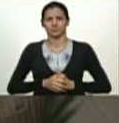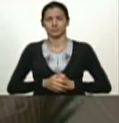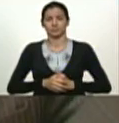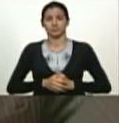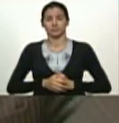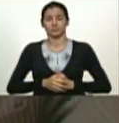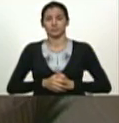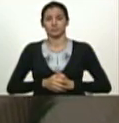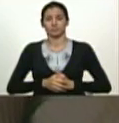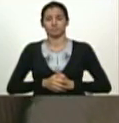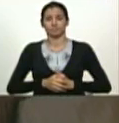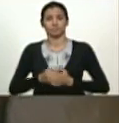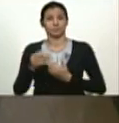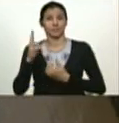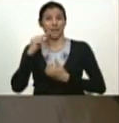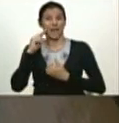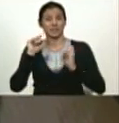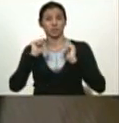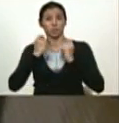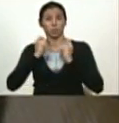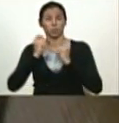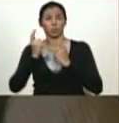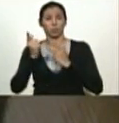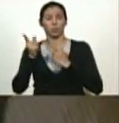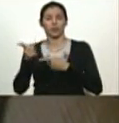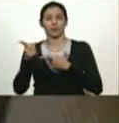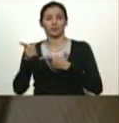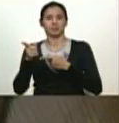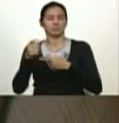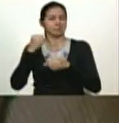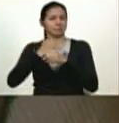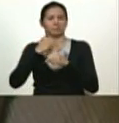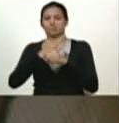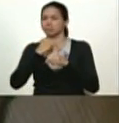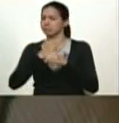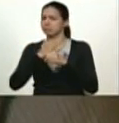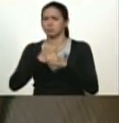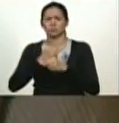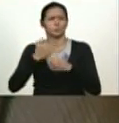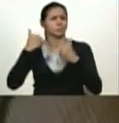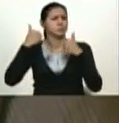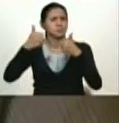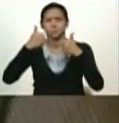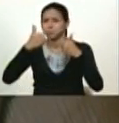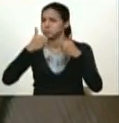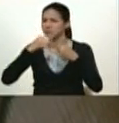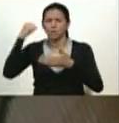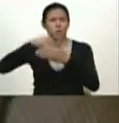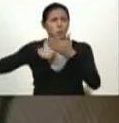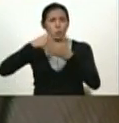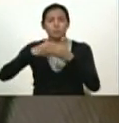Aristóbulo, bueno, ha jugado un papel tremendo en las luchas populares,